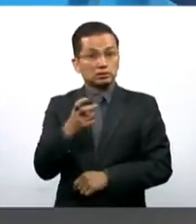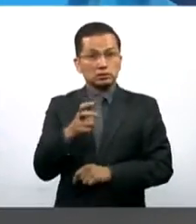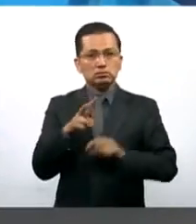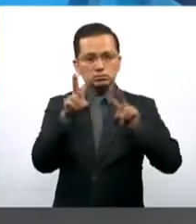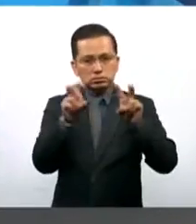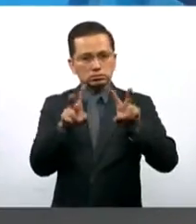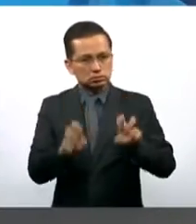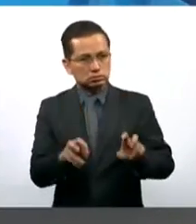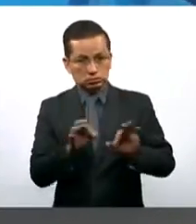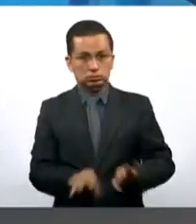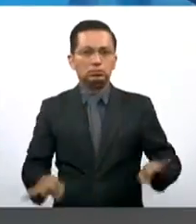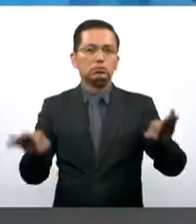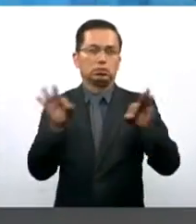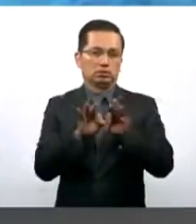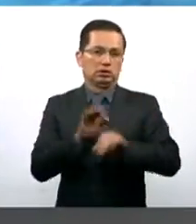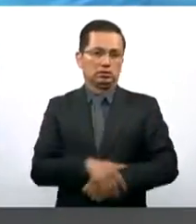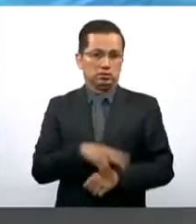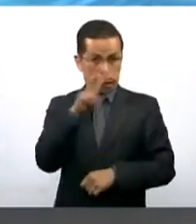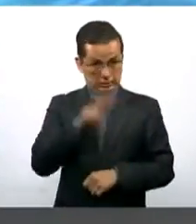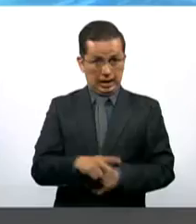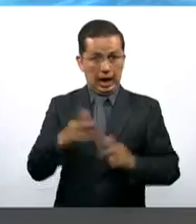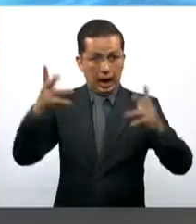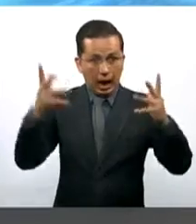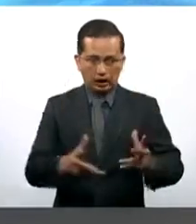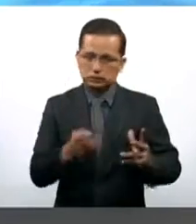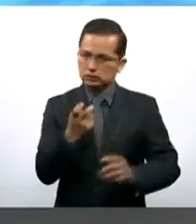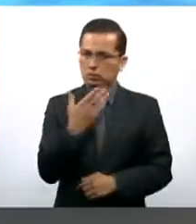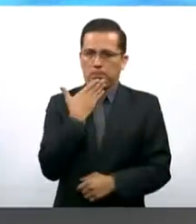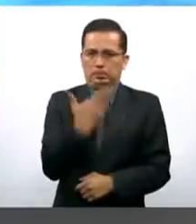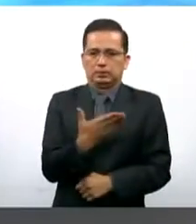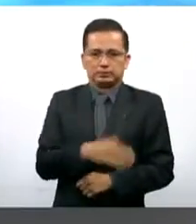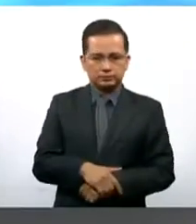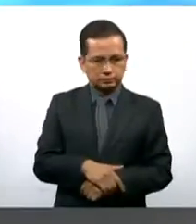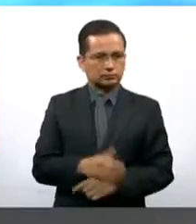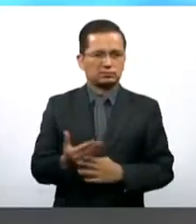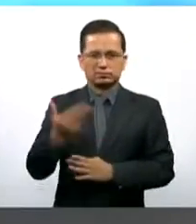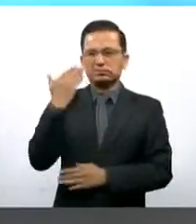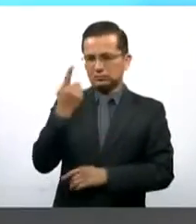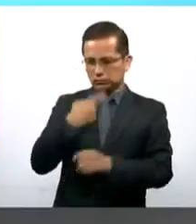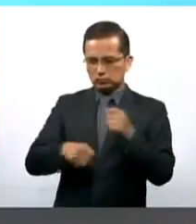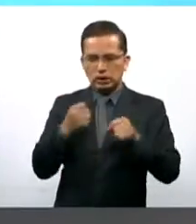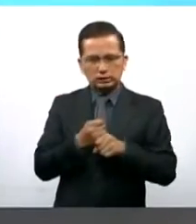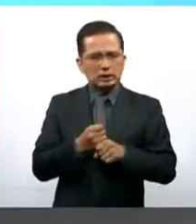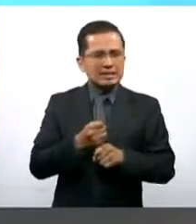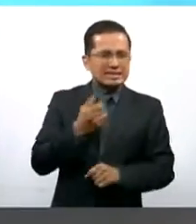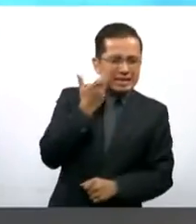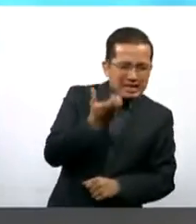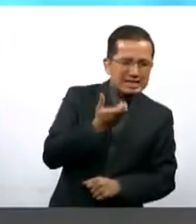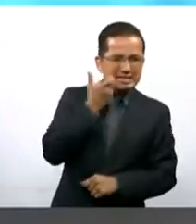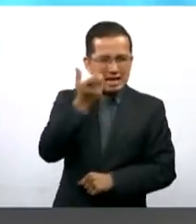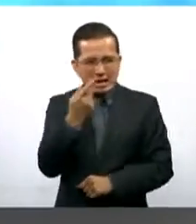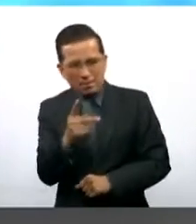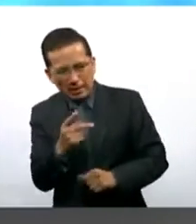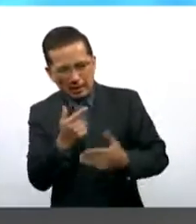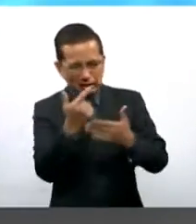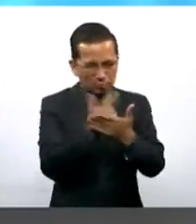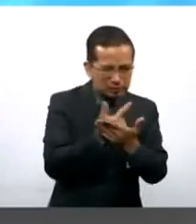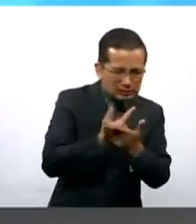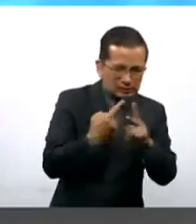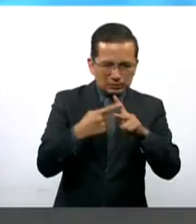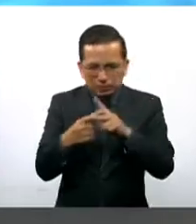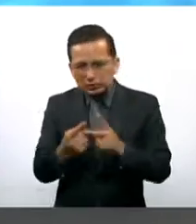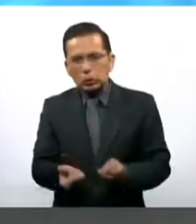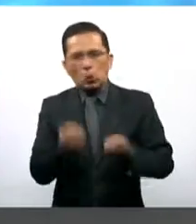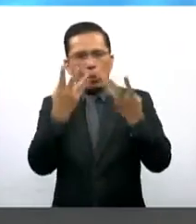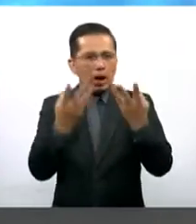ahí está, Obras son amores. Pues se quedó el compromiso desde la vez pasada, no se tenían los cálculos, el impacto presupuestal del no ingreso de ese